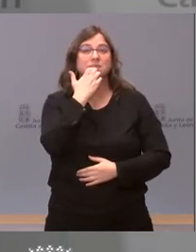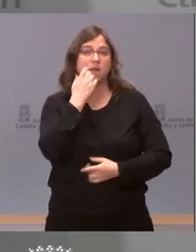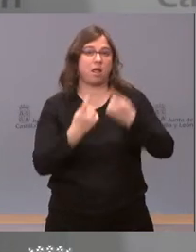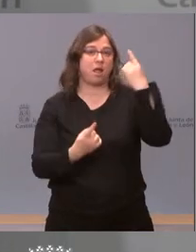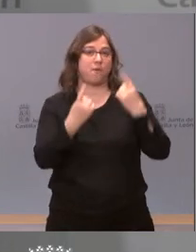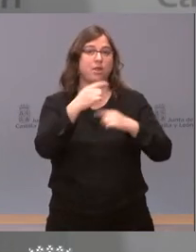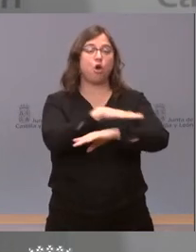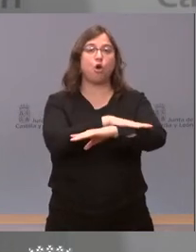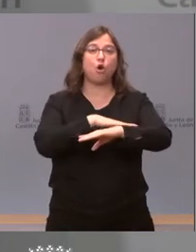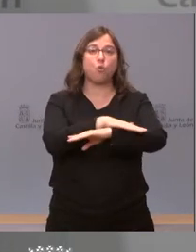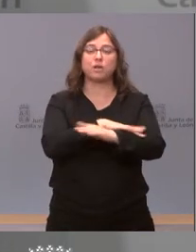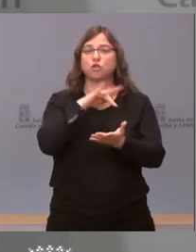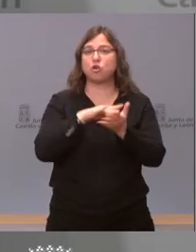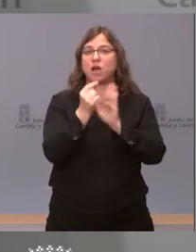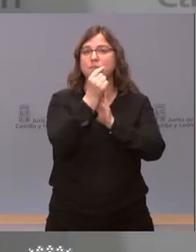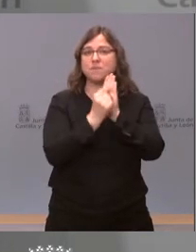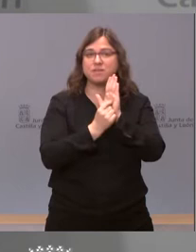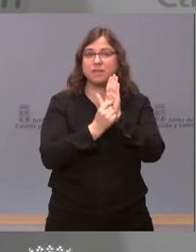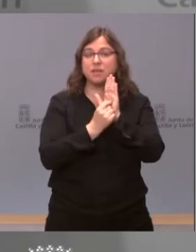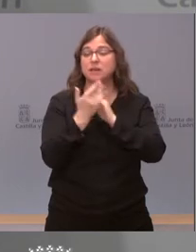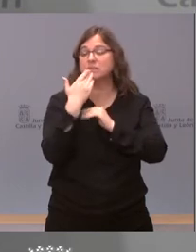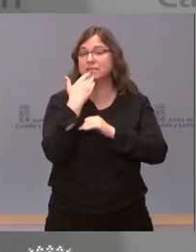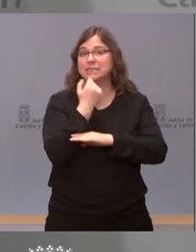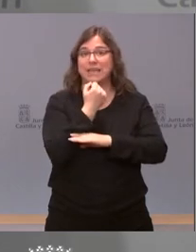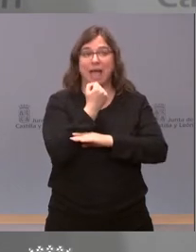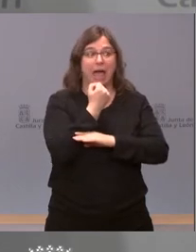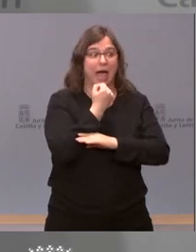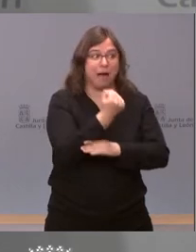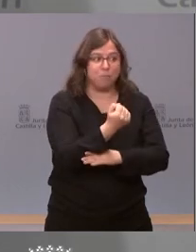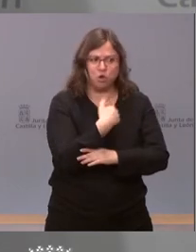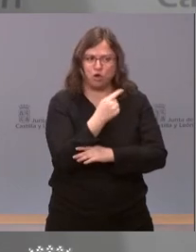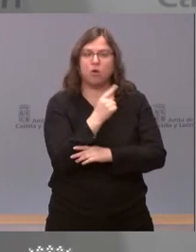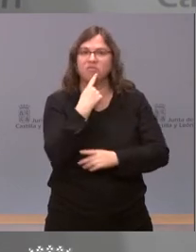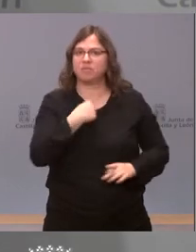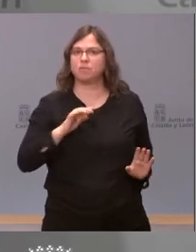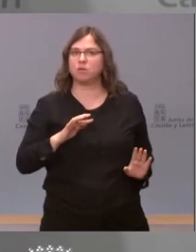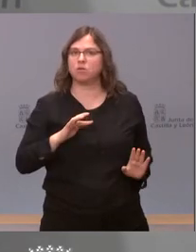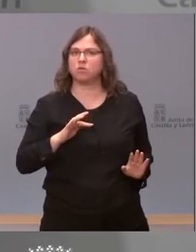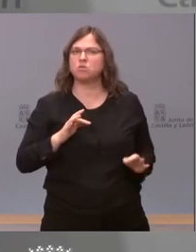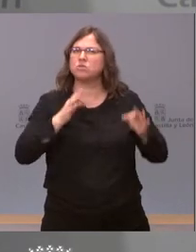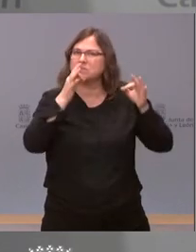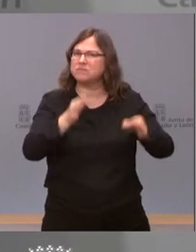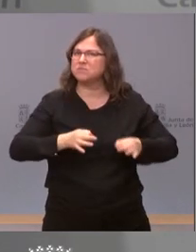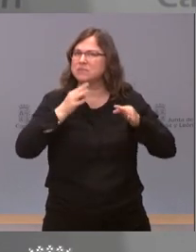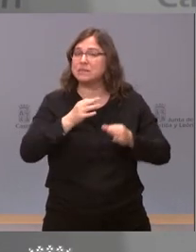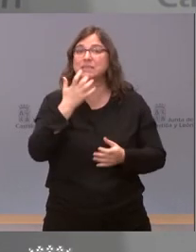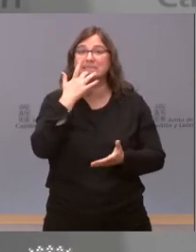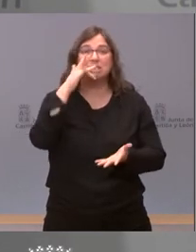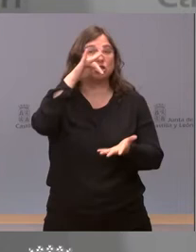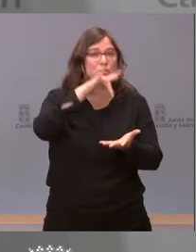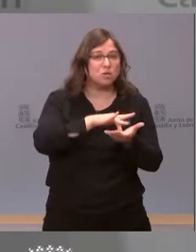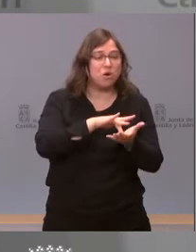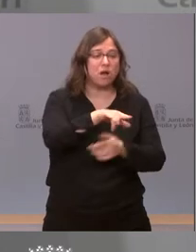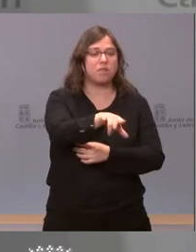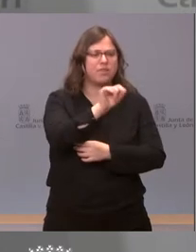gobierno haya tomado una medida restrictiva no ha contado con nuestro apoyo me gustaría que me la señalase porque yo creo que todas las ocasiones el gobierno ha tenido que tomar